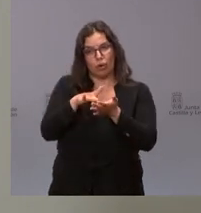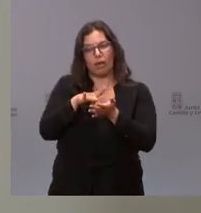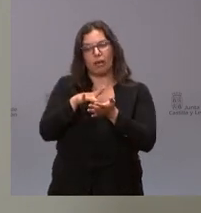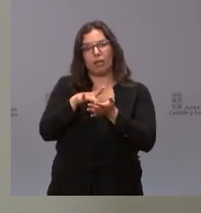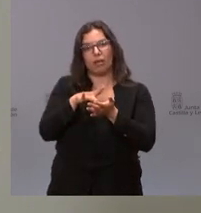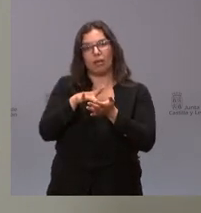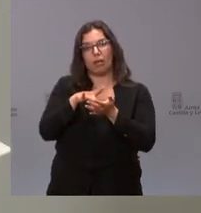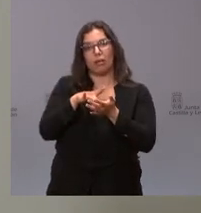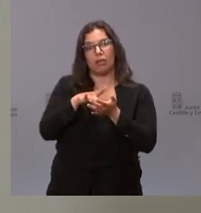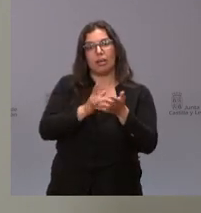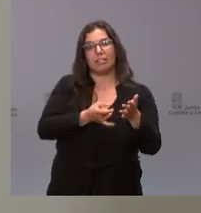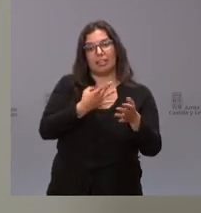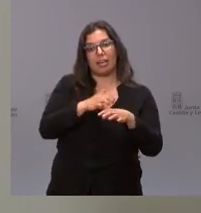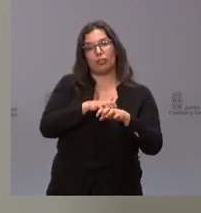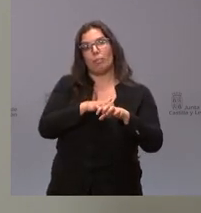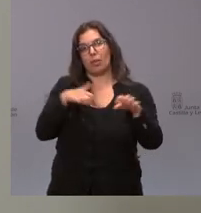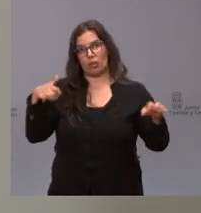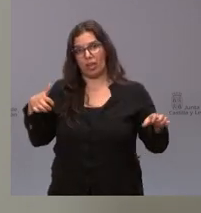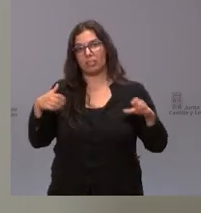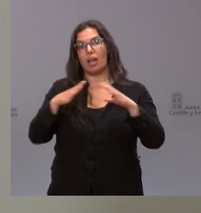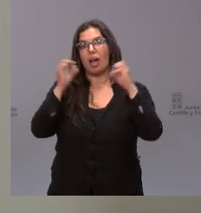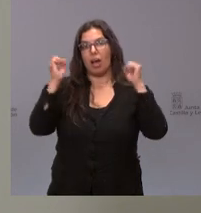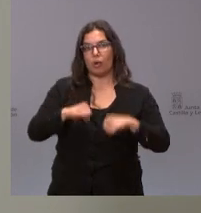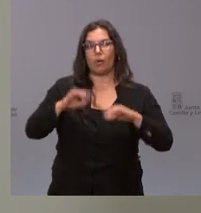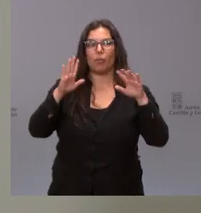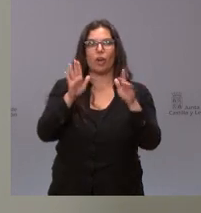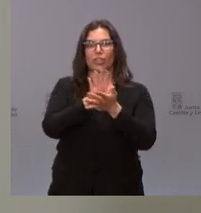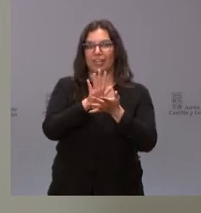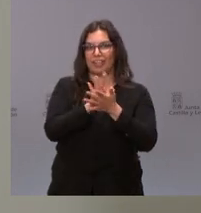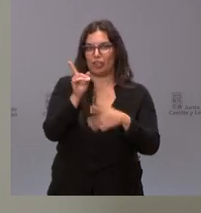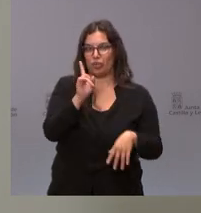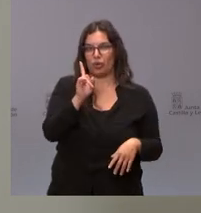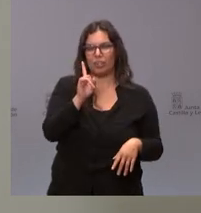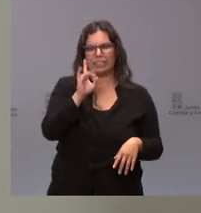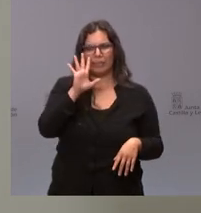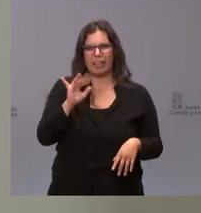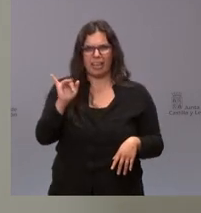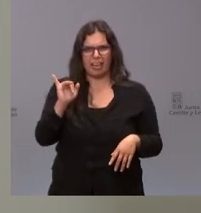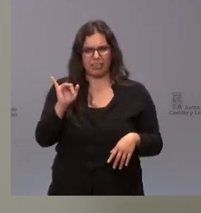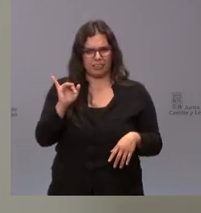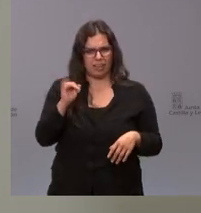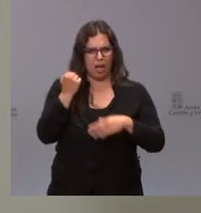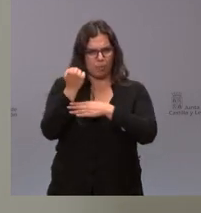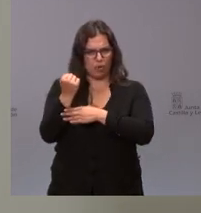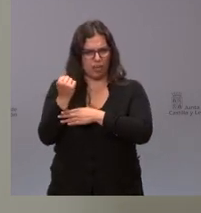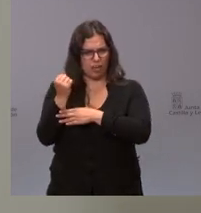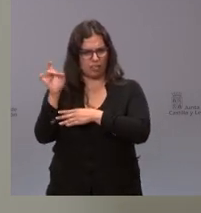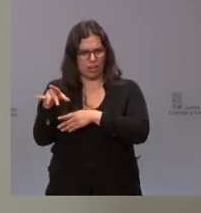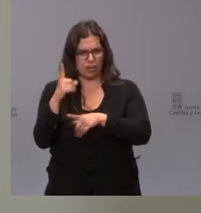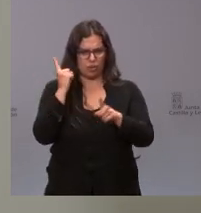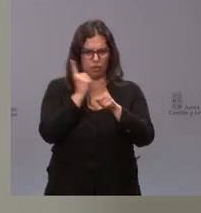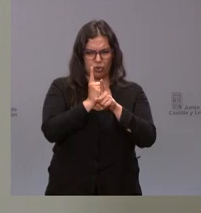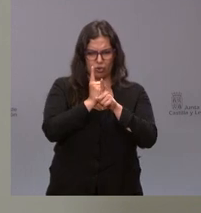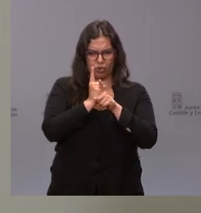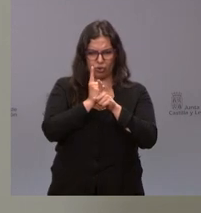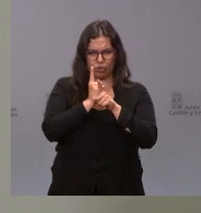mayoritario no fue pacífico creo que tengo aquí lo tienen ustedes quienes son los que apoyaron los